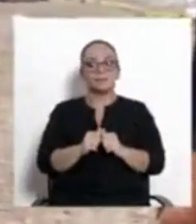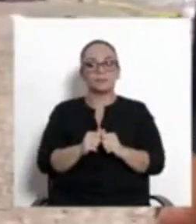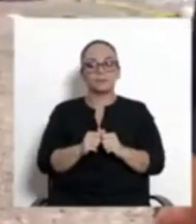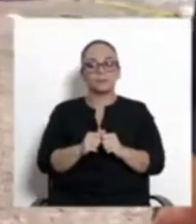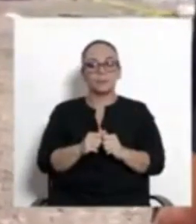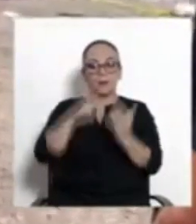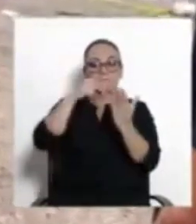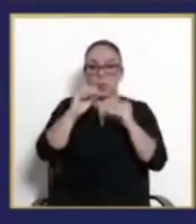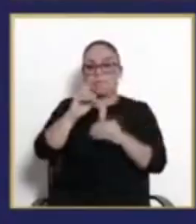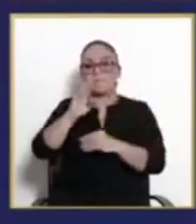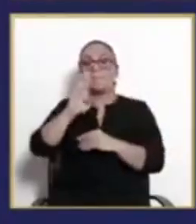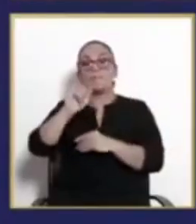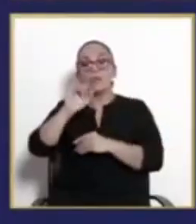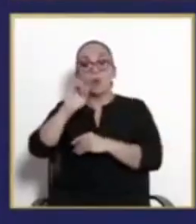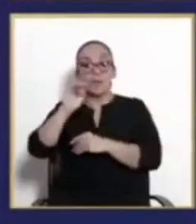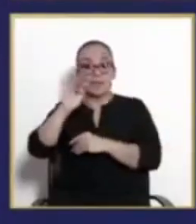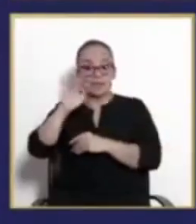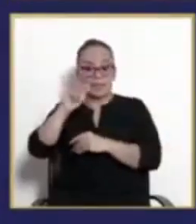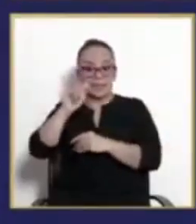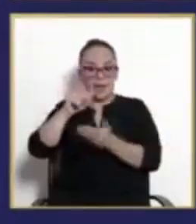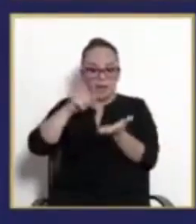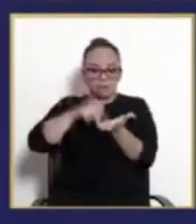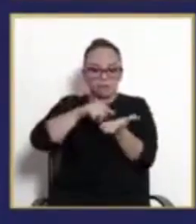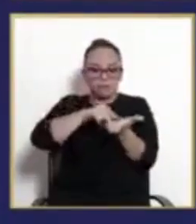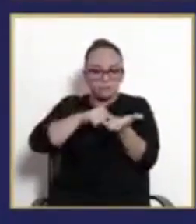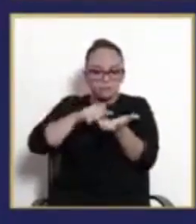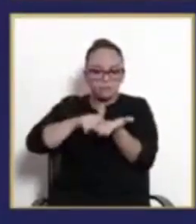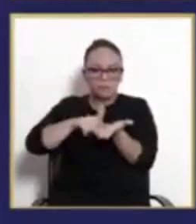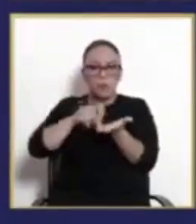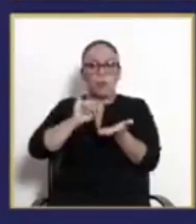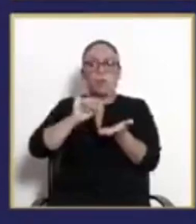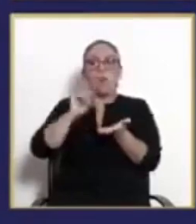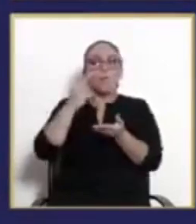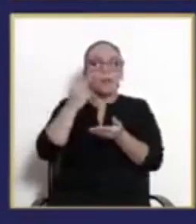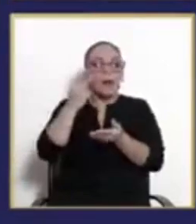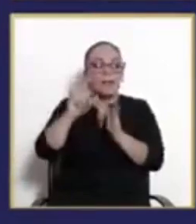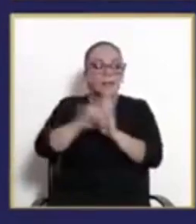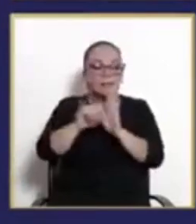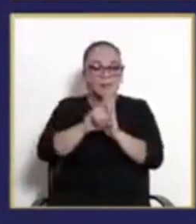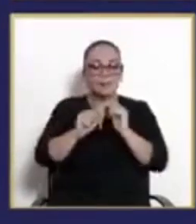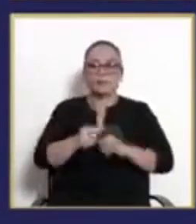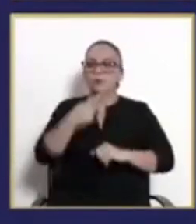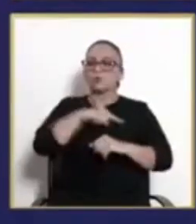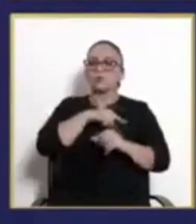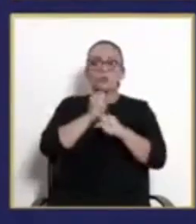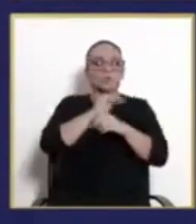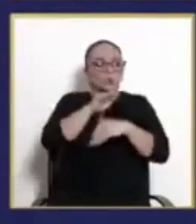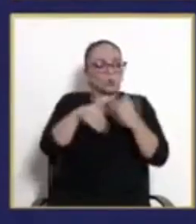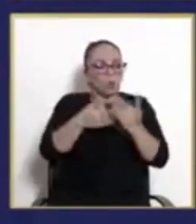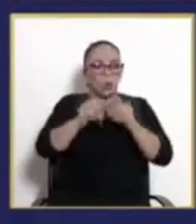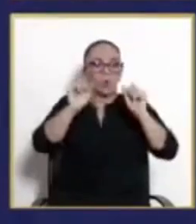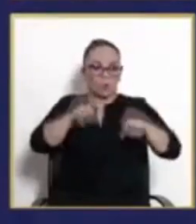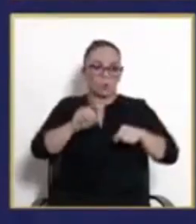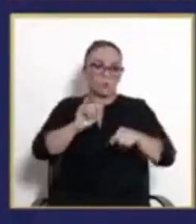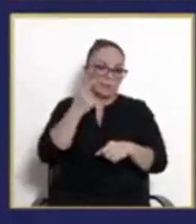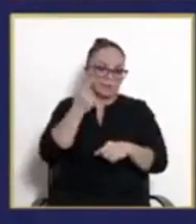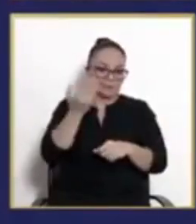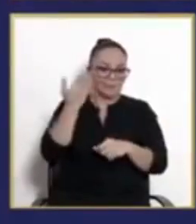grande. Estamos haciendo, como dijeron en el video, lo posible para